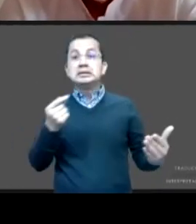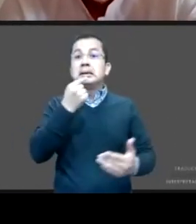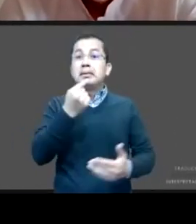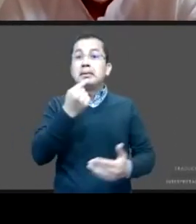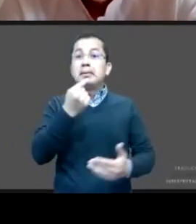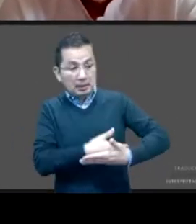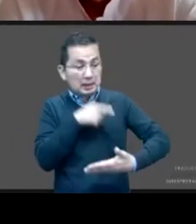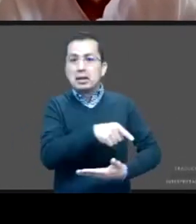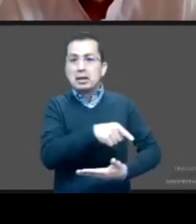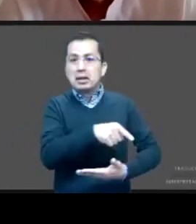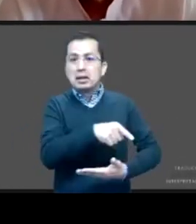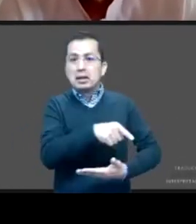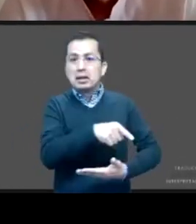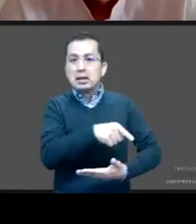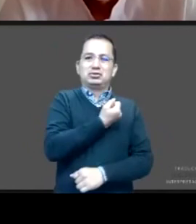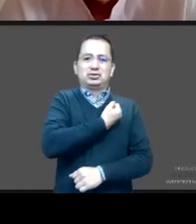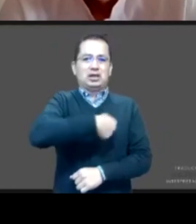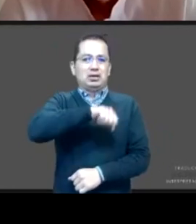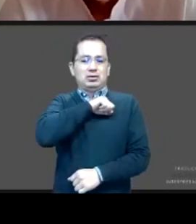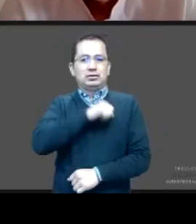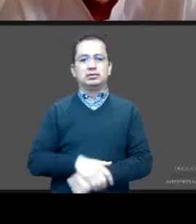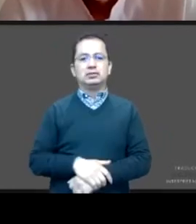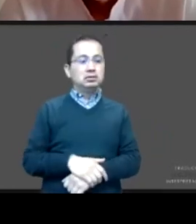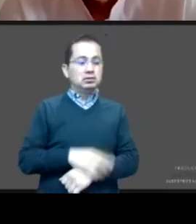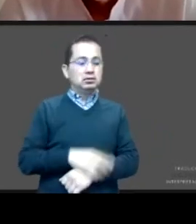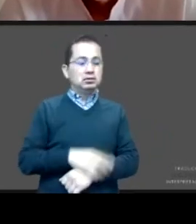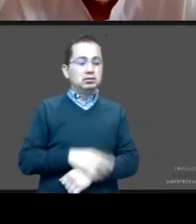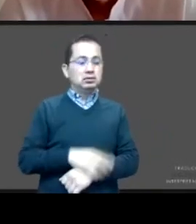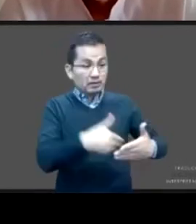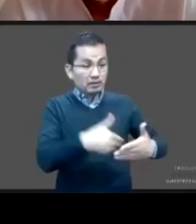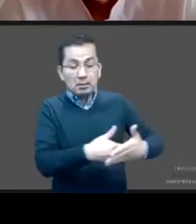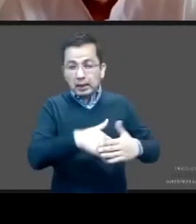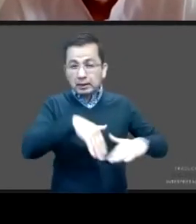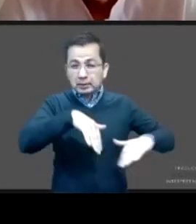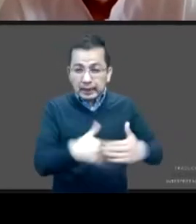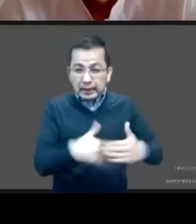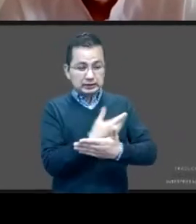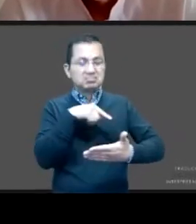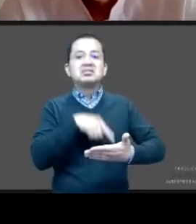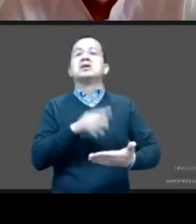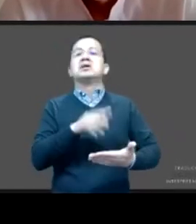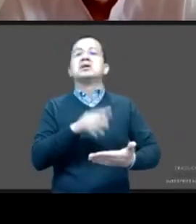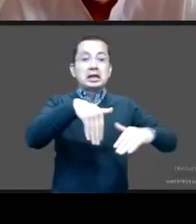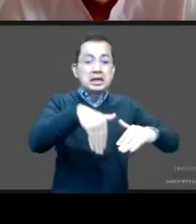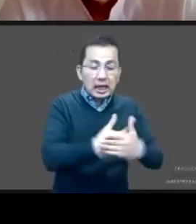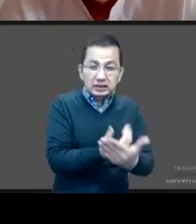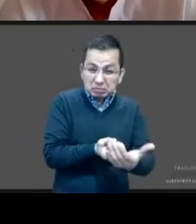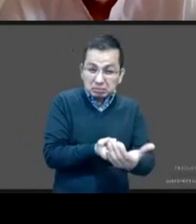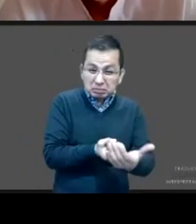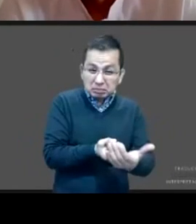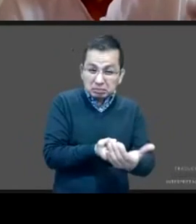nacidos de madres adolescentes tienen una mayor probabilidad de registrar bajo peso al nacer, con todas